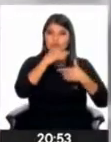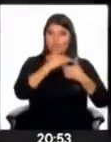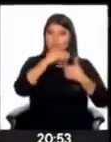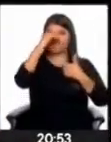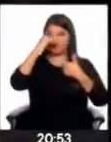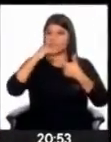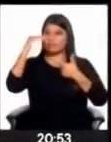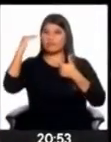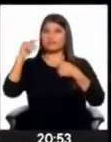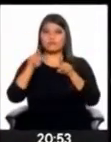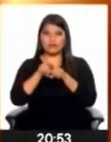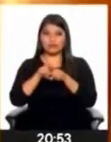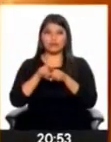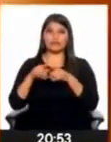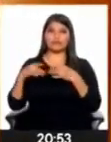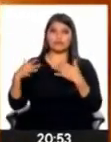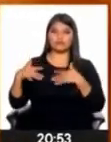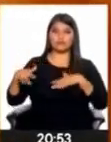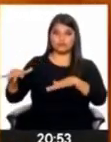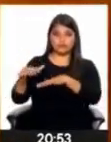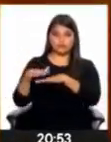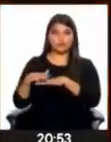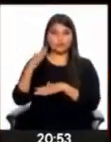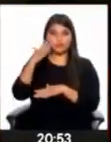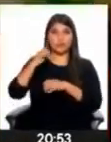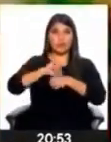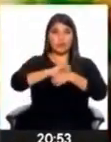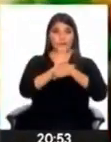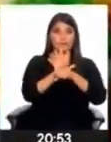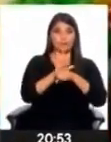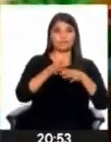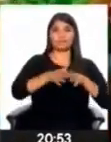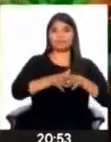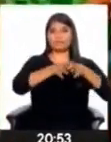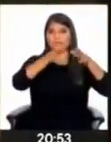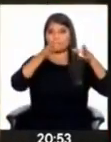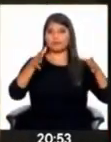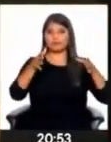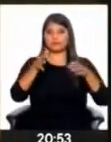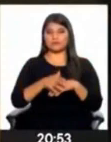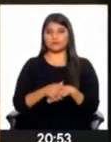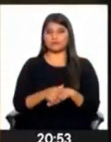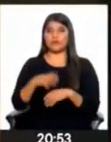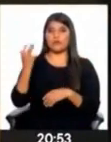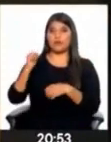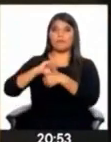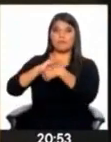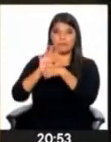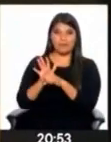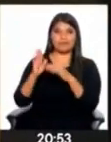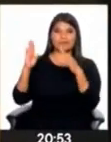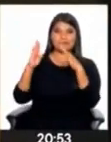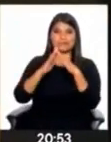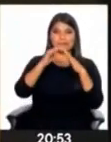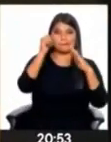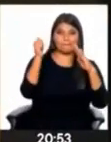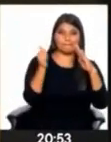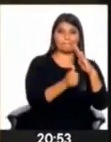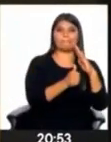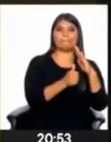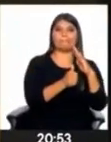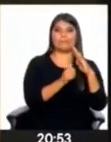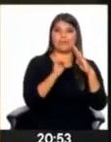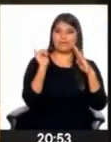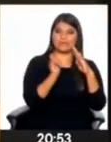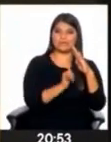Esta problemática recrudeció en la pandemia. Sobre todo porque habían tenido que convivir con el abusador,